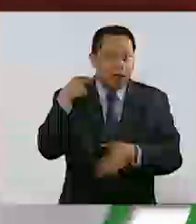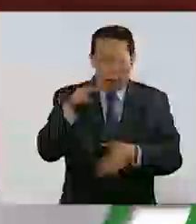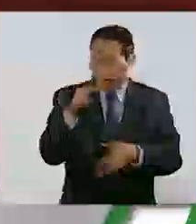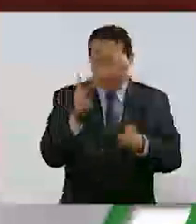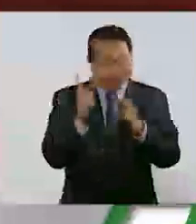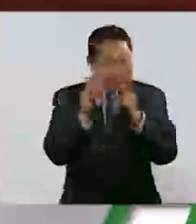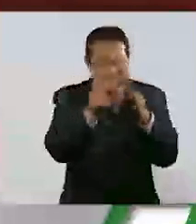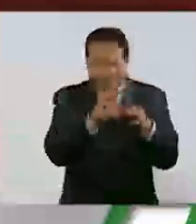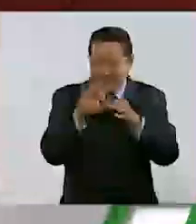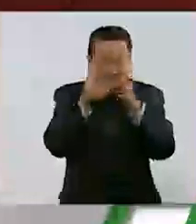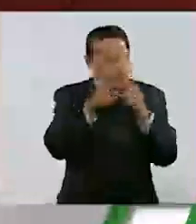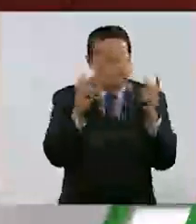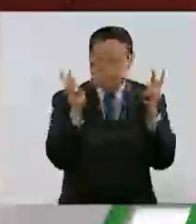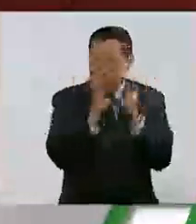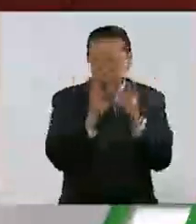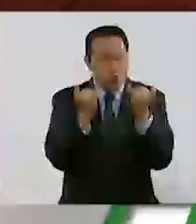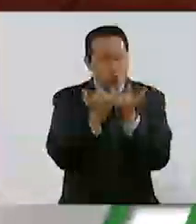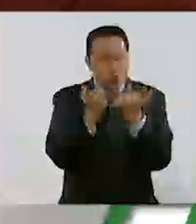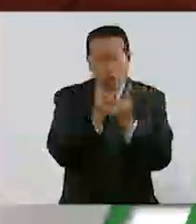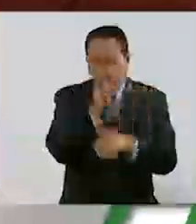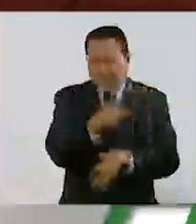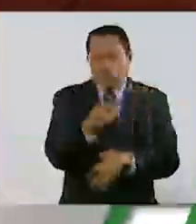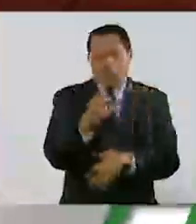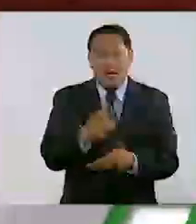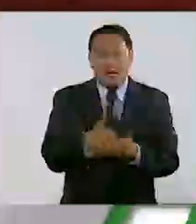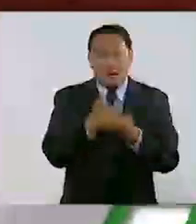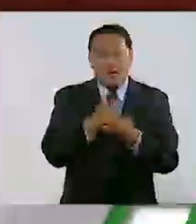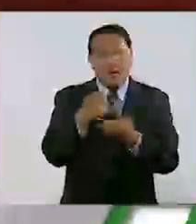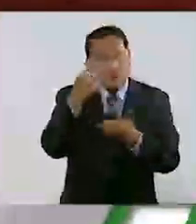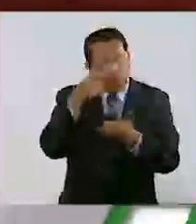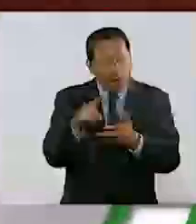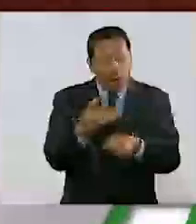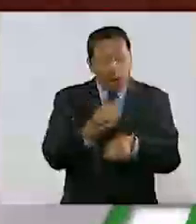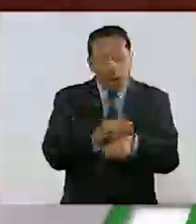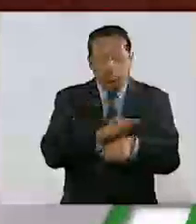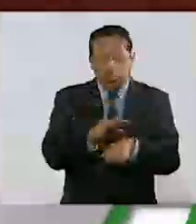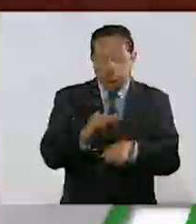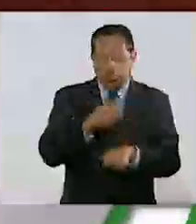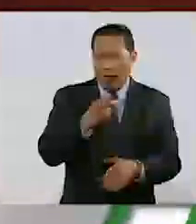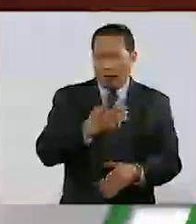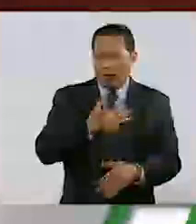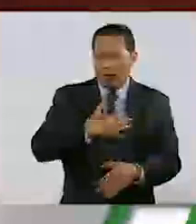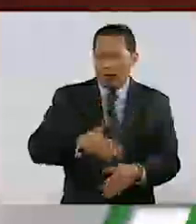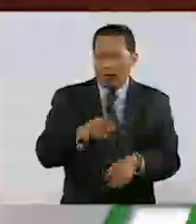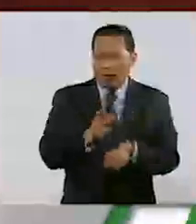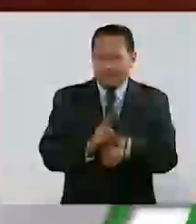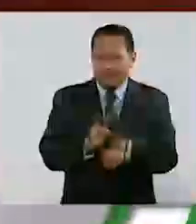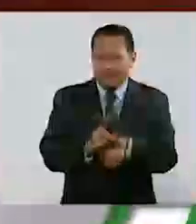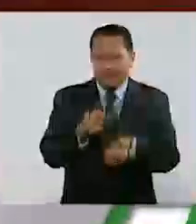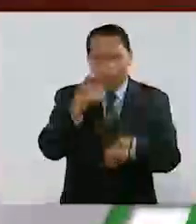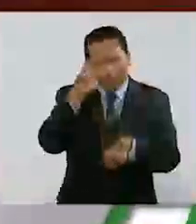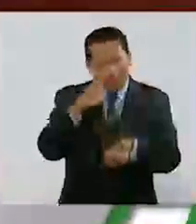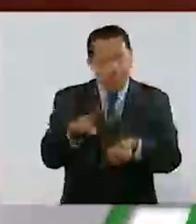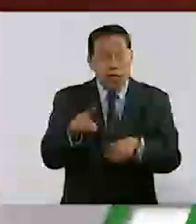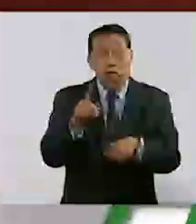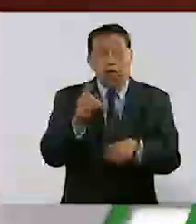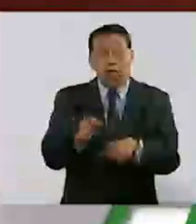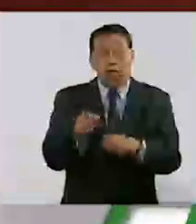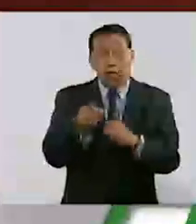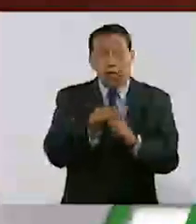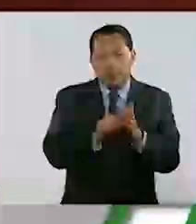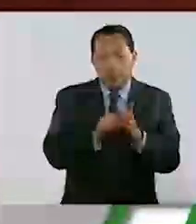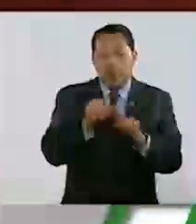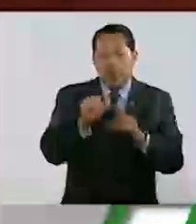acreditaría a tener una adecuación de esta justicia cotidiana a un sistema en el cual estamos